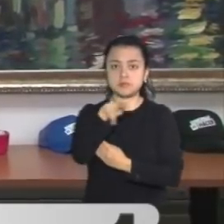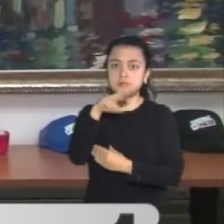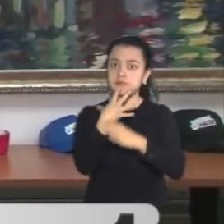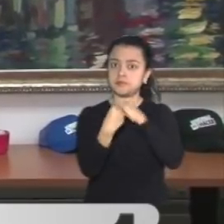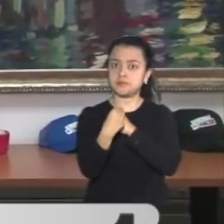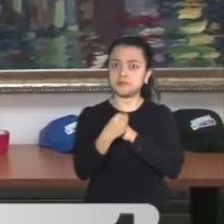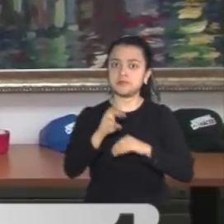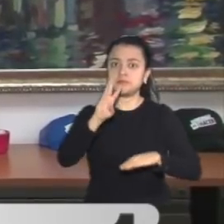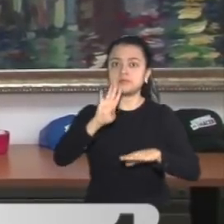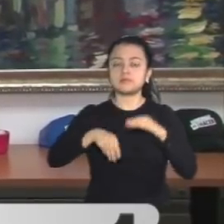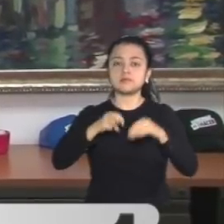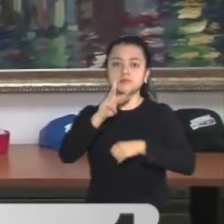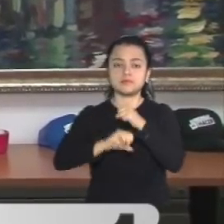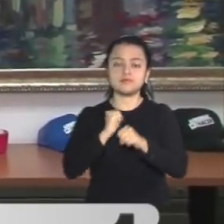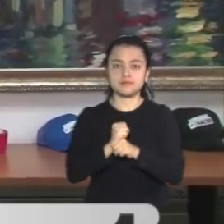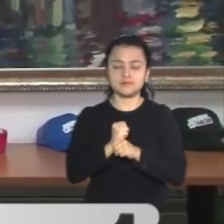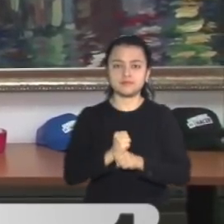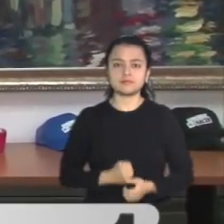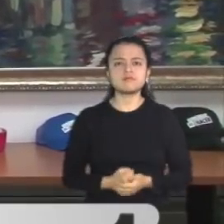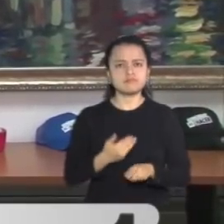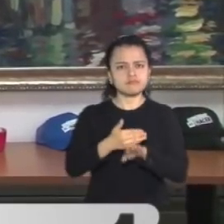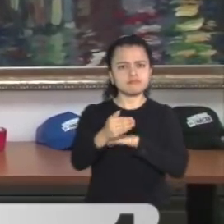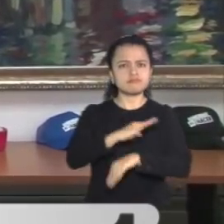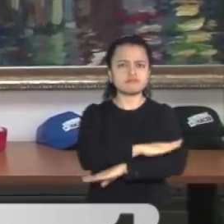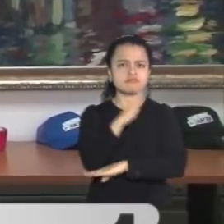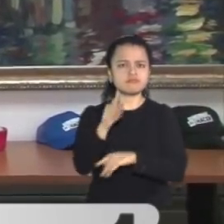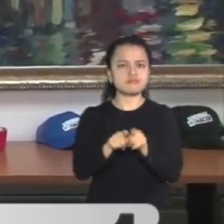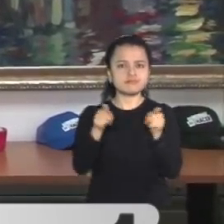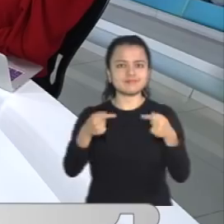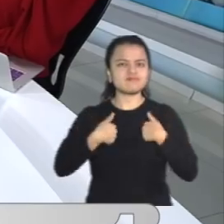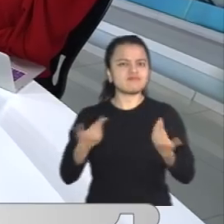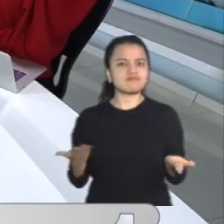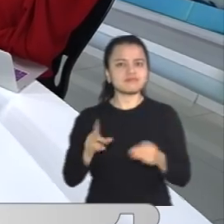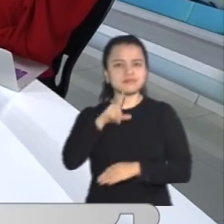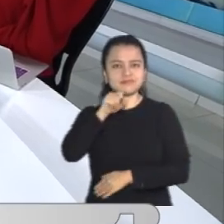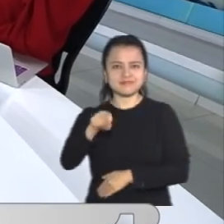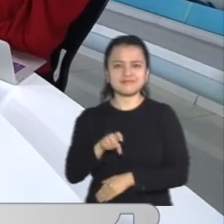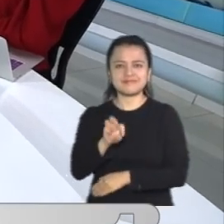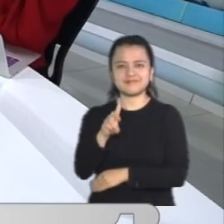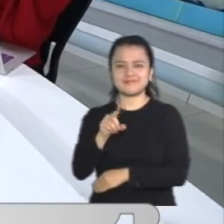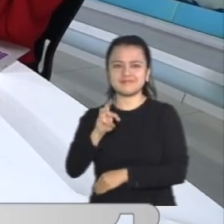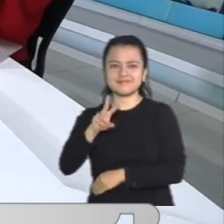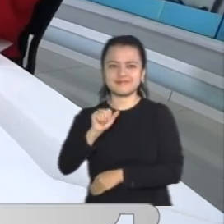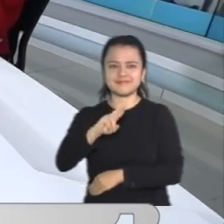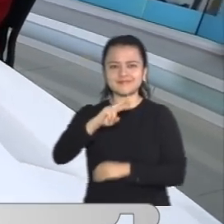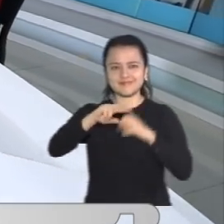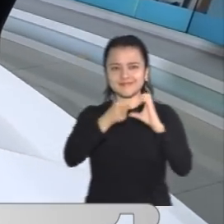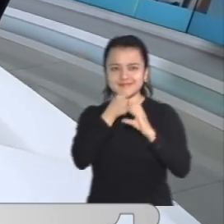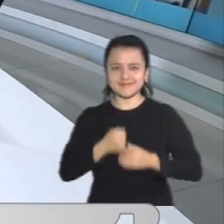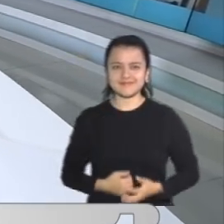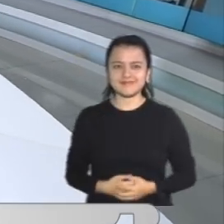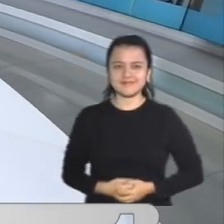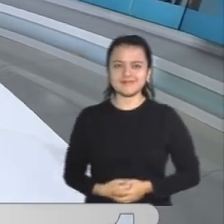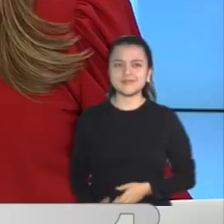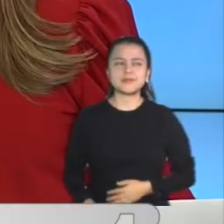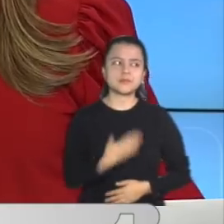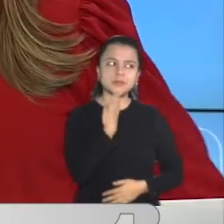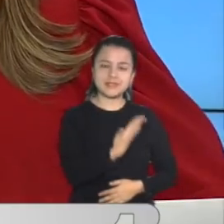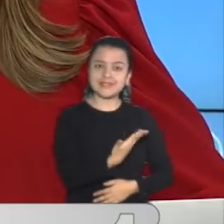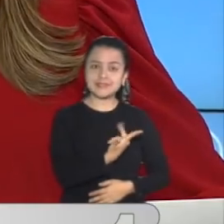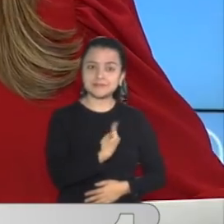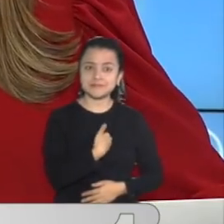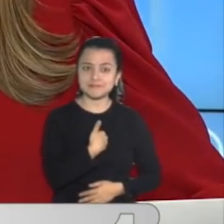adelante continuaremos con la ampliación de esta noticia. Desde Bucaramanga, Eduard Herrera, Noticiantro 1 CMI. Eduard, muchas